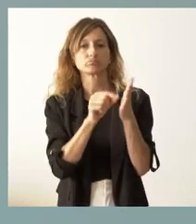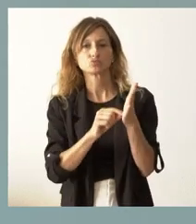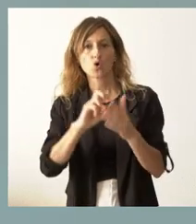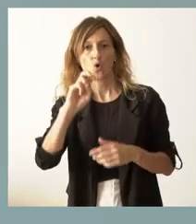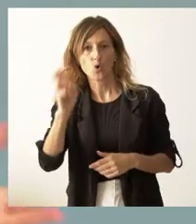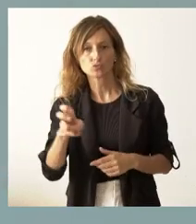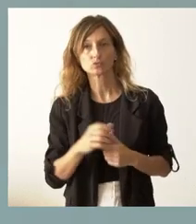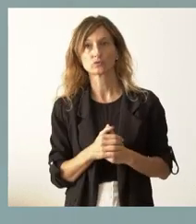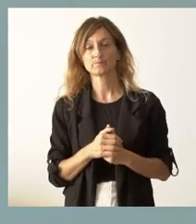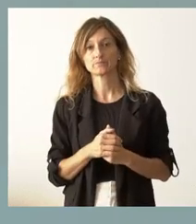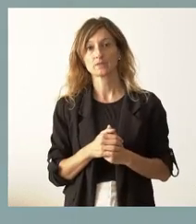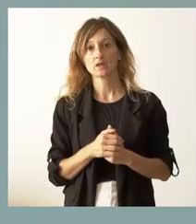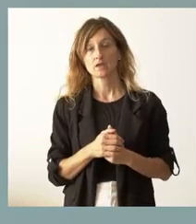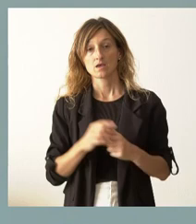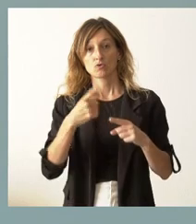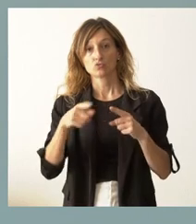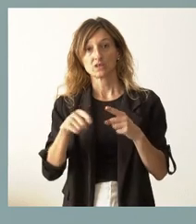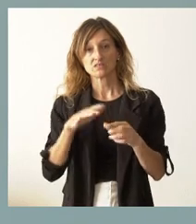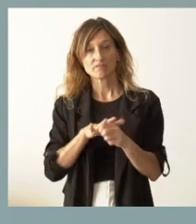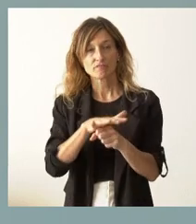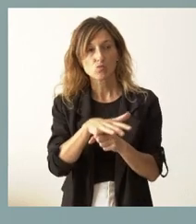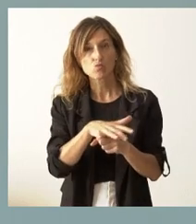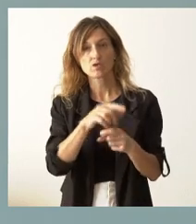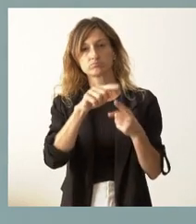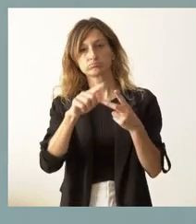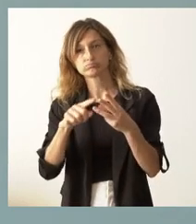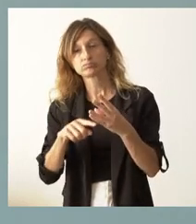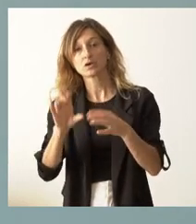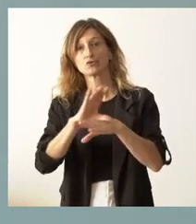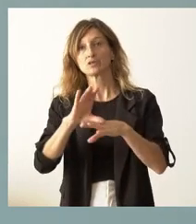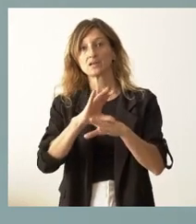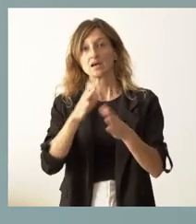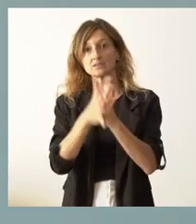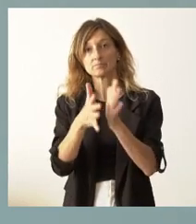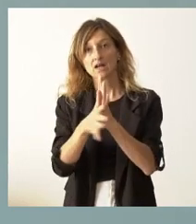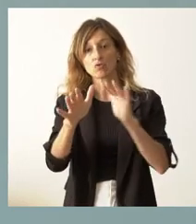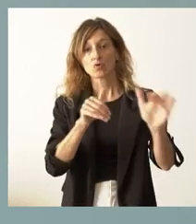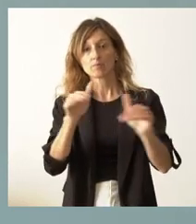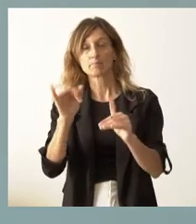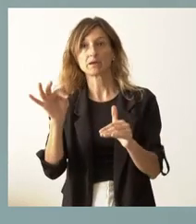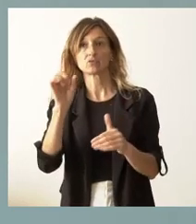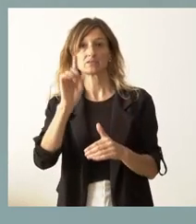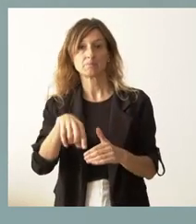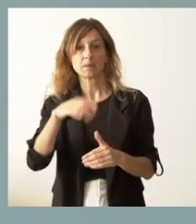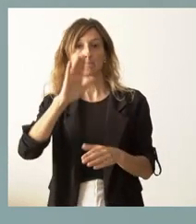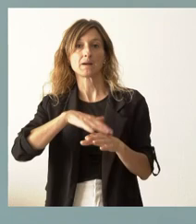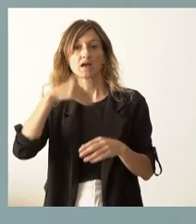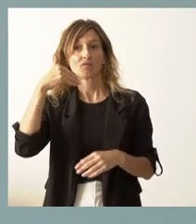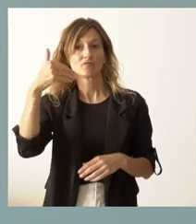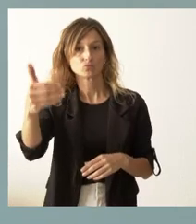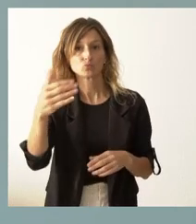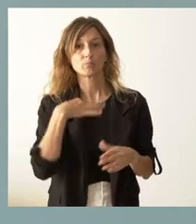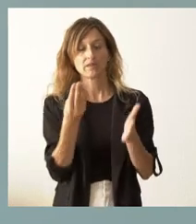Yo creo que estas variables, aunque la Consejería no lo ha definido en la convocatoria, pues pueden servir de referencia pensando en el futuro y, por tanto,